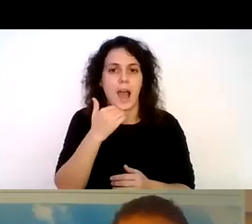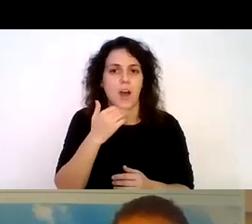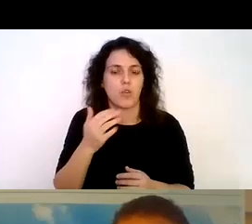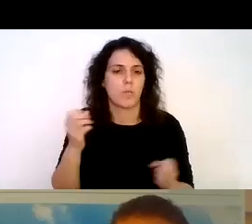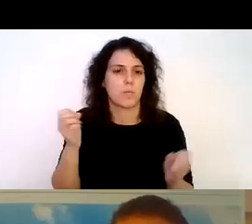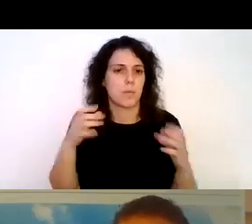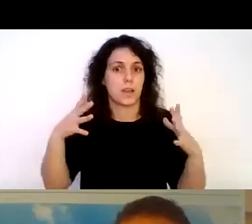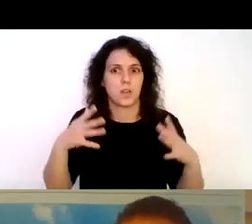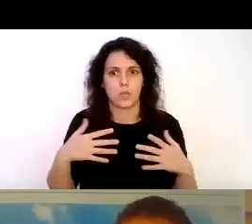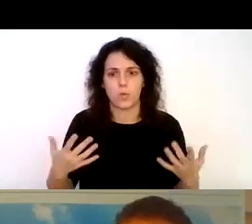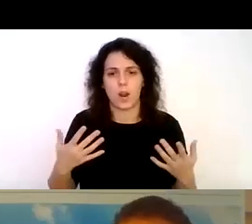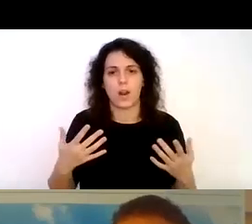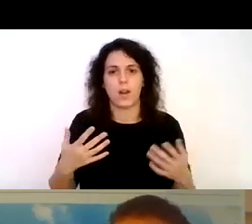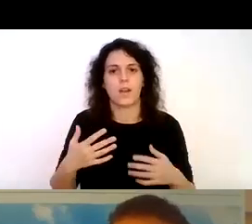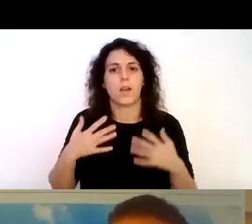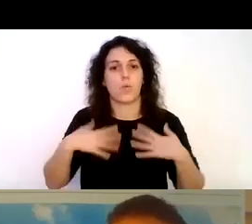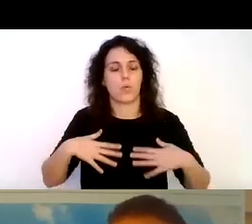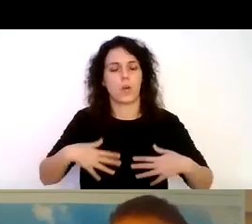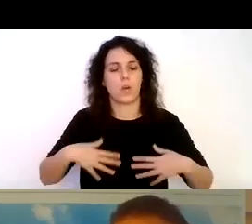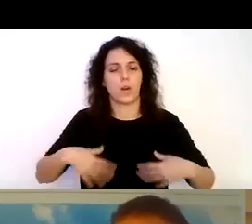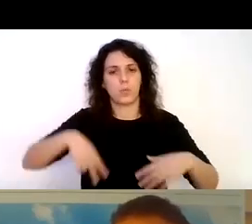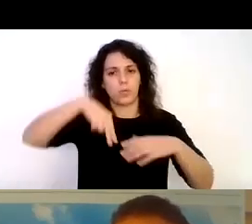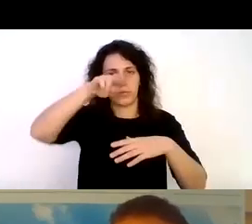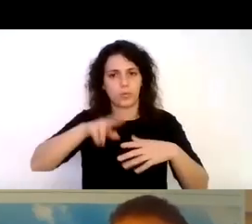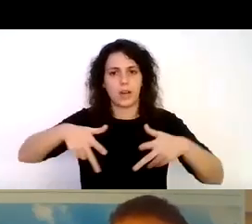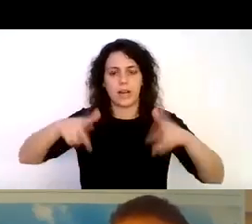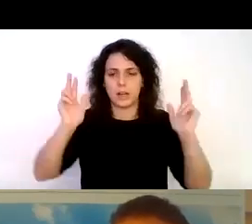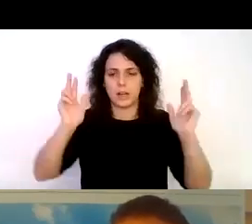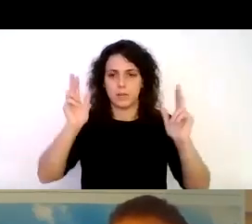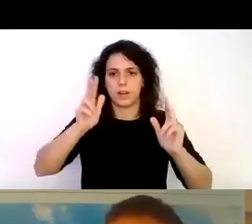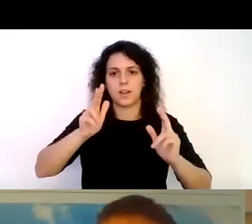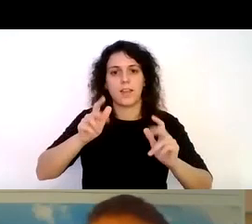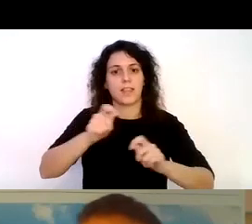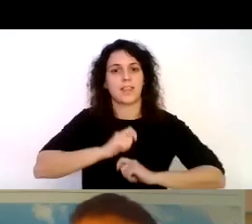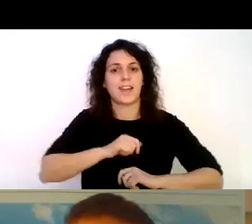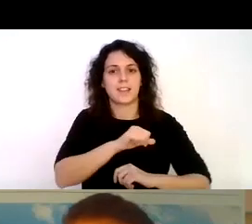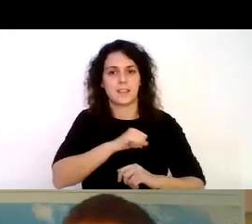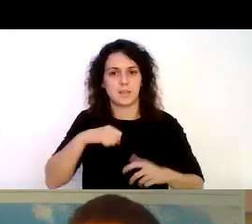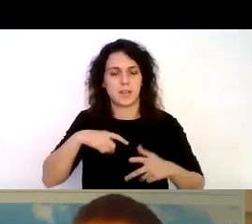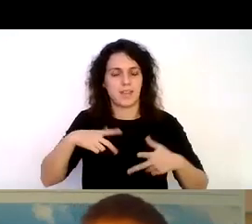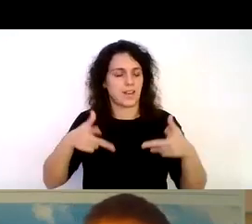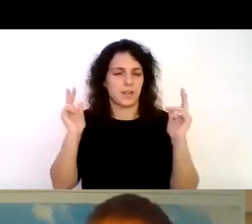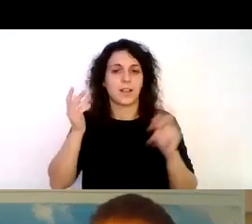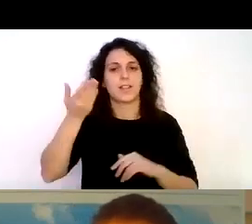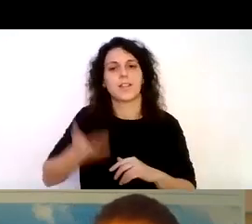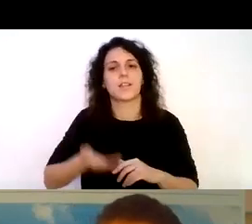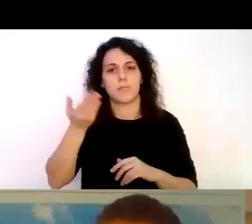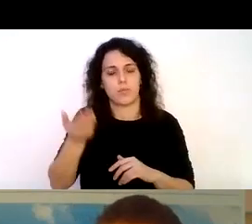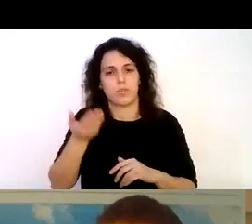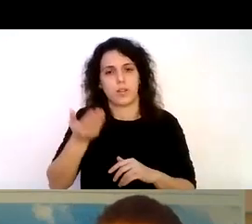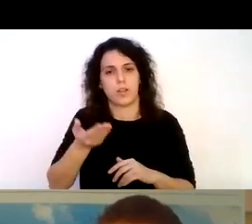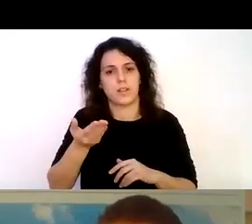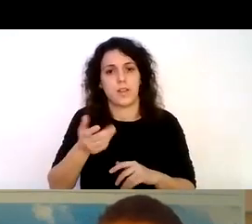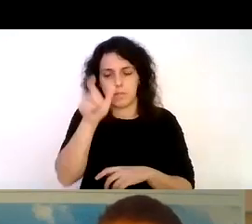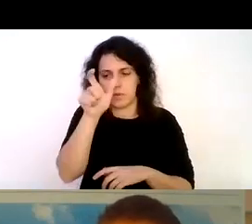se libera el peso del cuerpo eso genera una sensación de independencia y libertad muy importante en cualquier